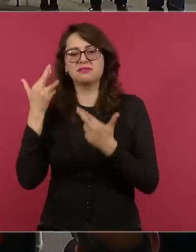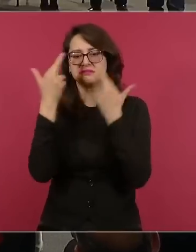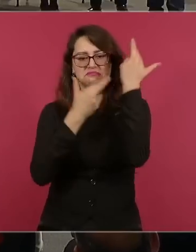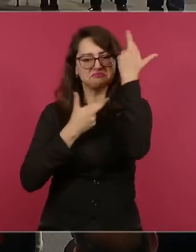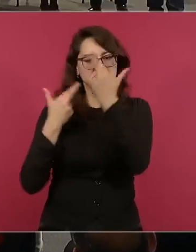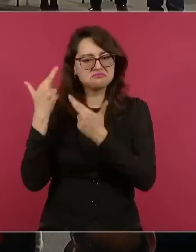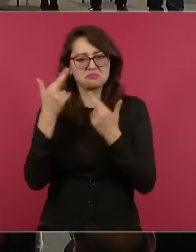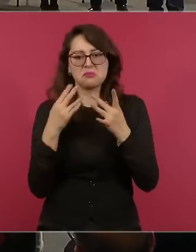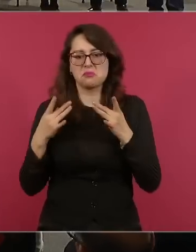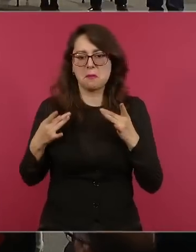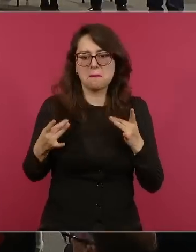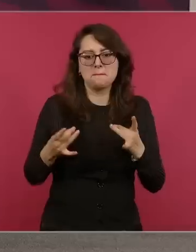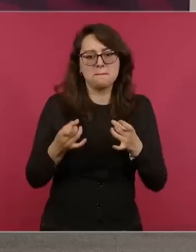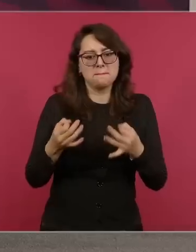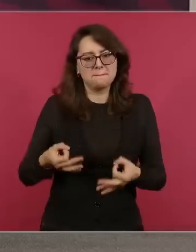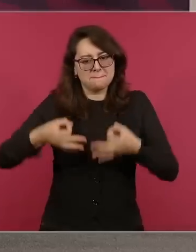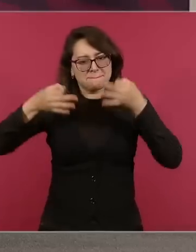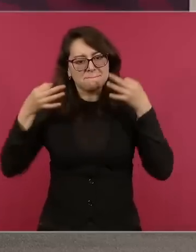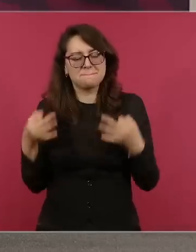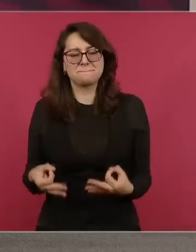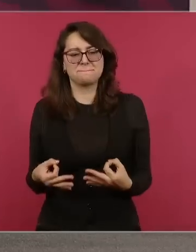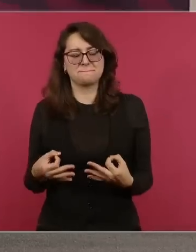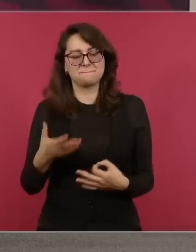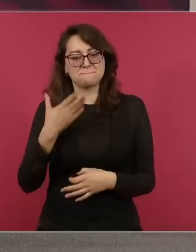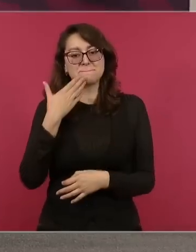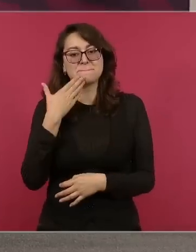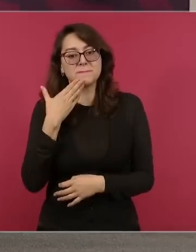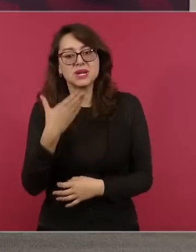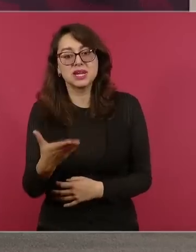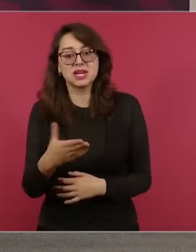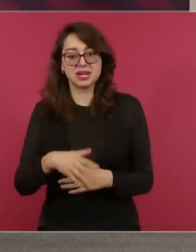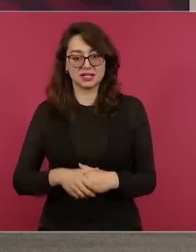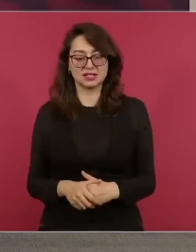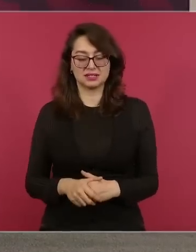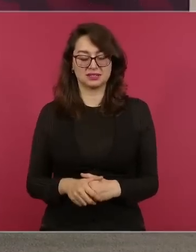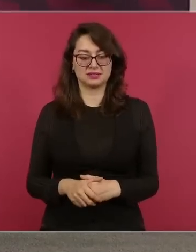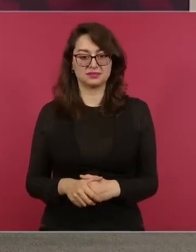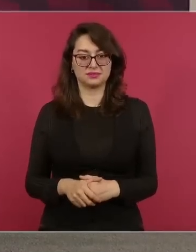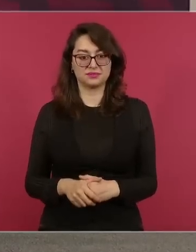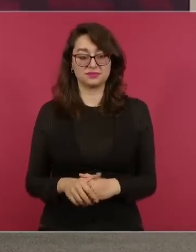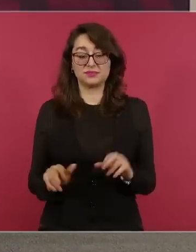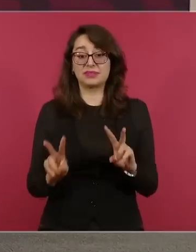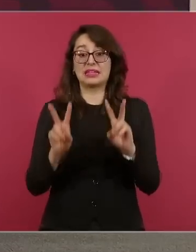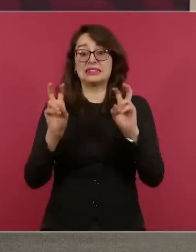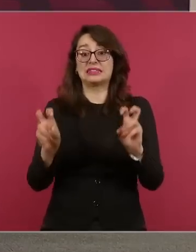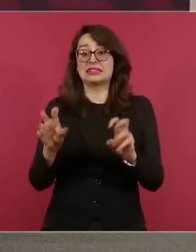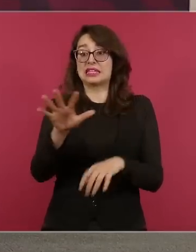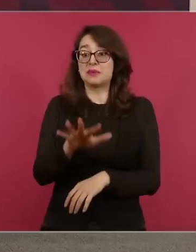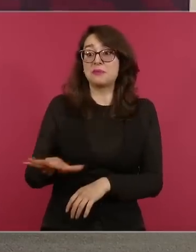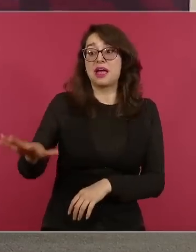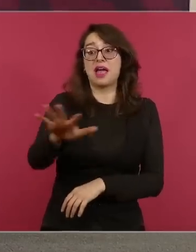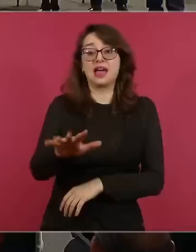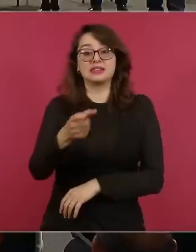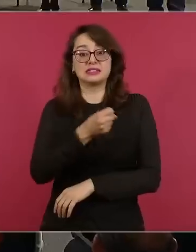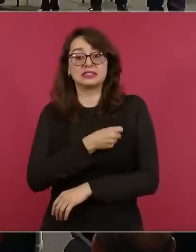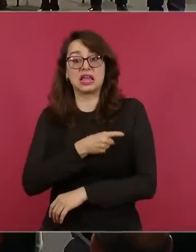y que la salud pública no debe